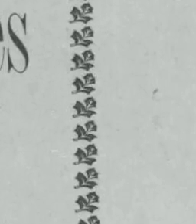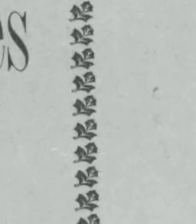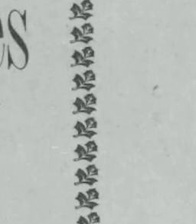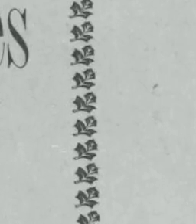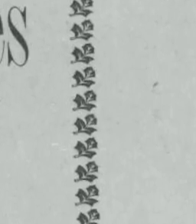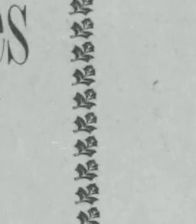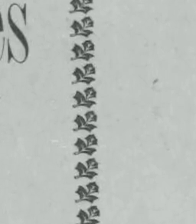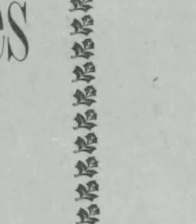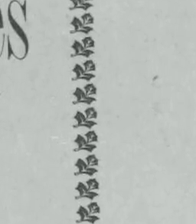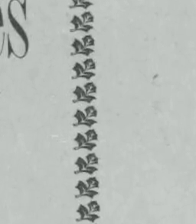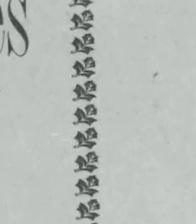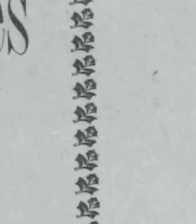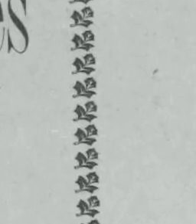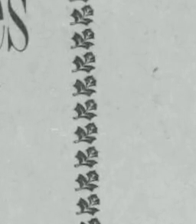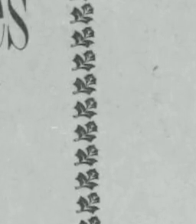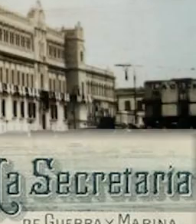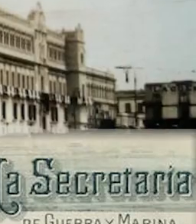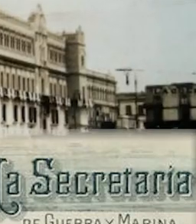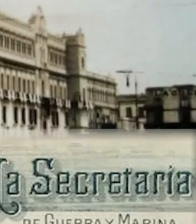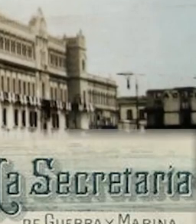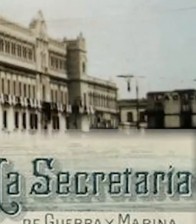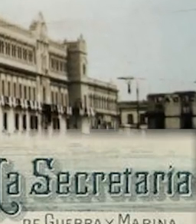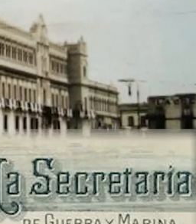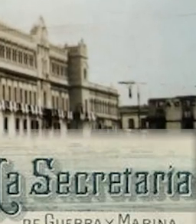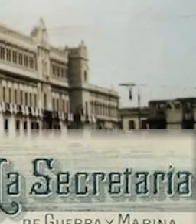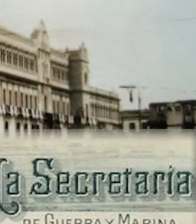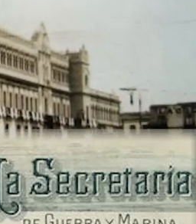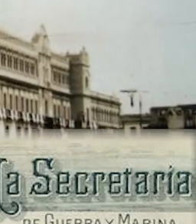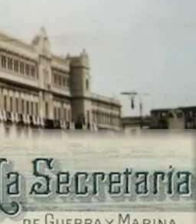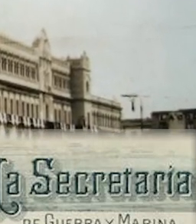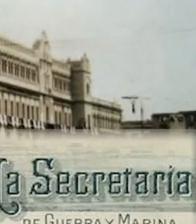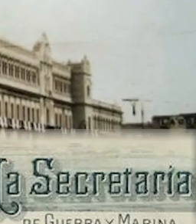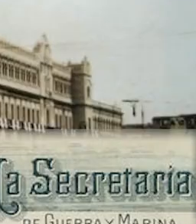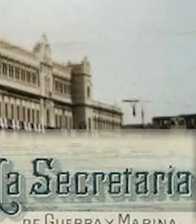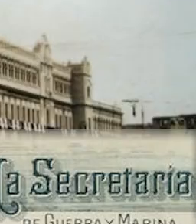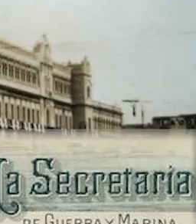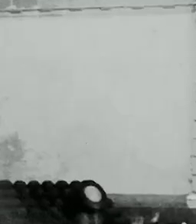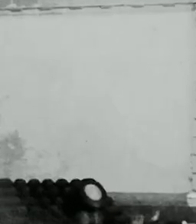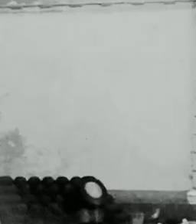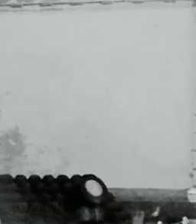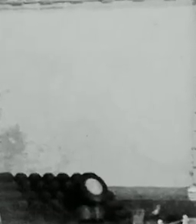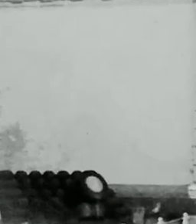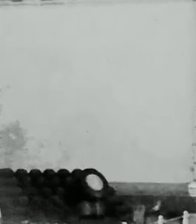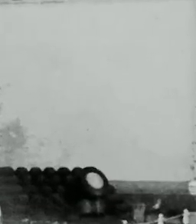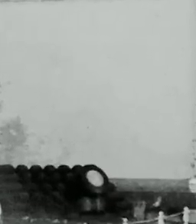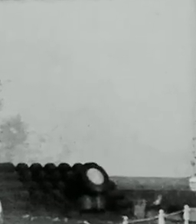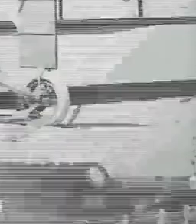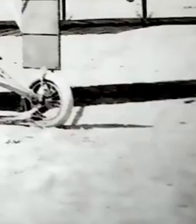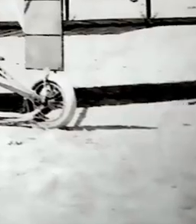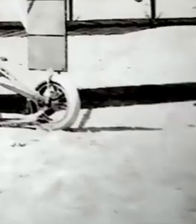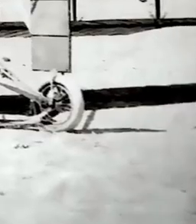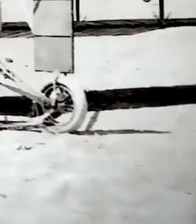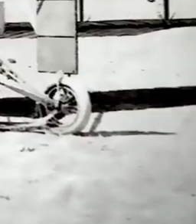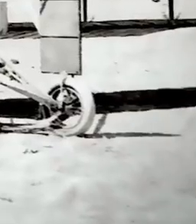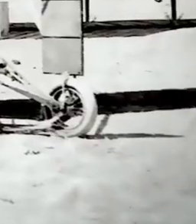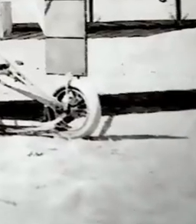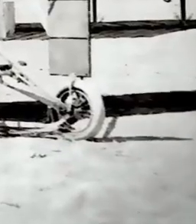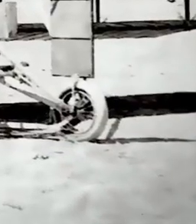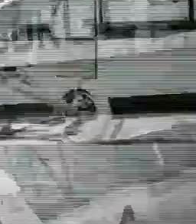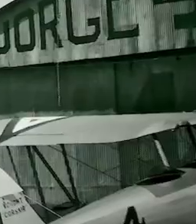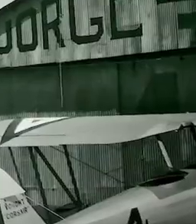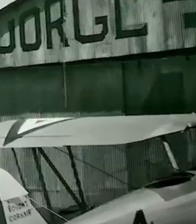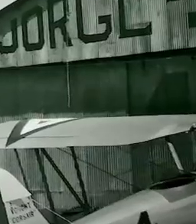Fabriles y Aprovisionamientos Militares, dependiente de la Secretaría de Guerra y Marina, integrando a este diversos talleres,